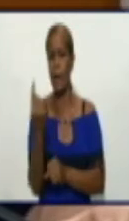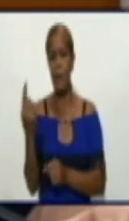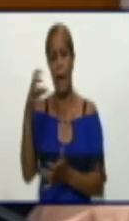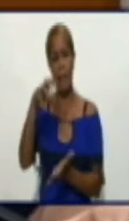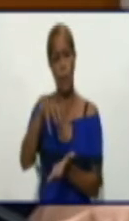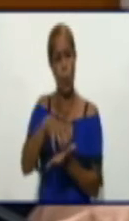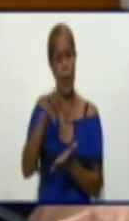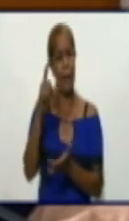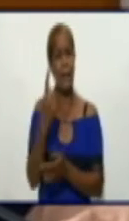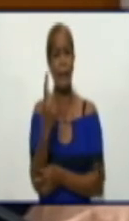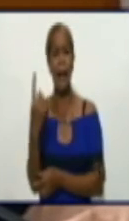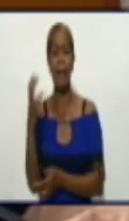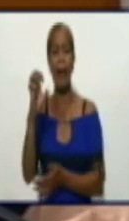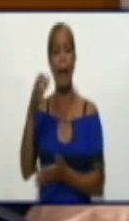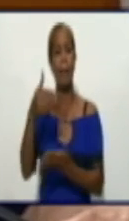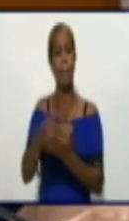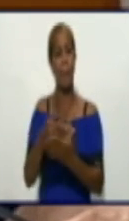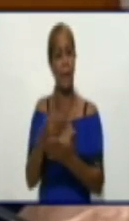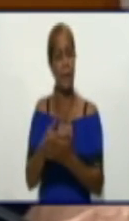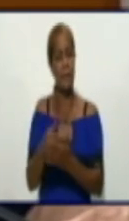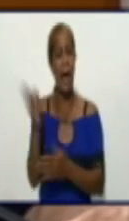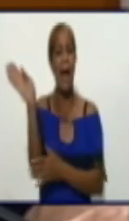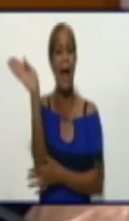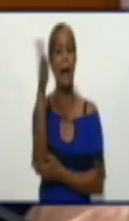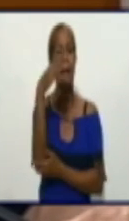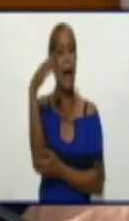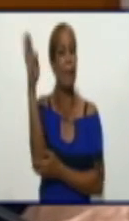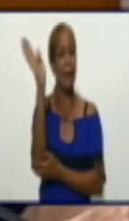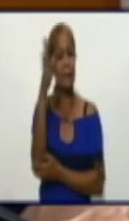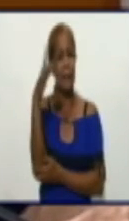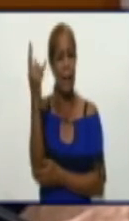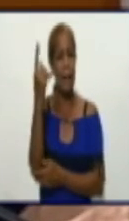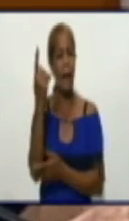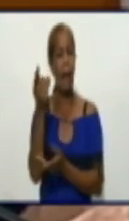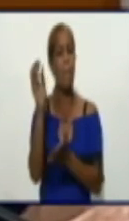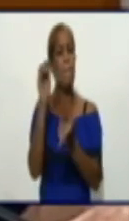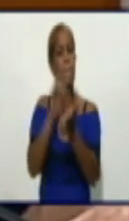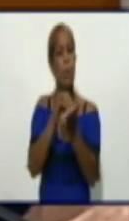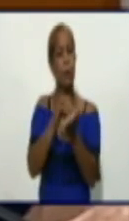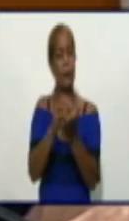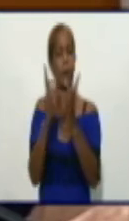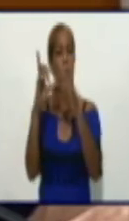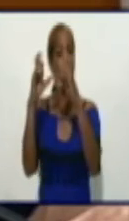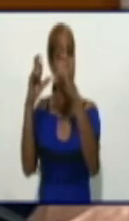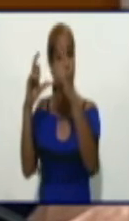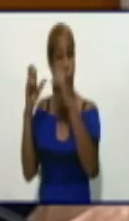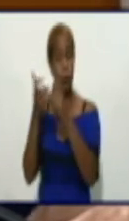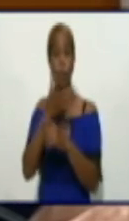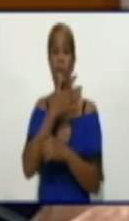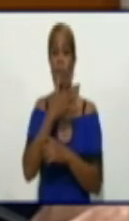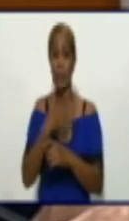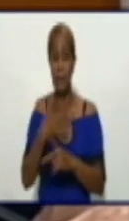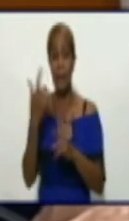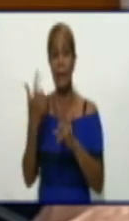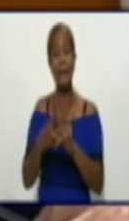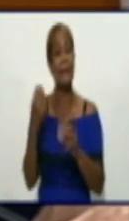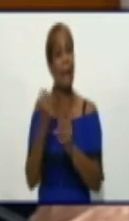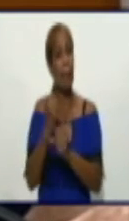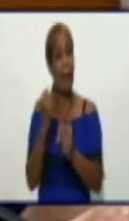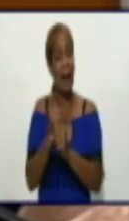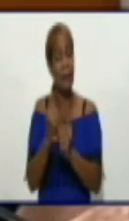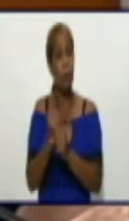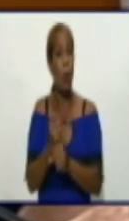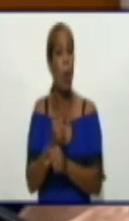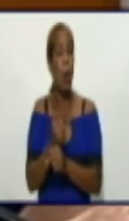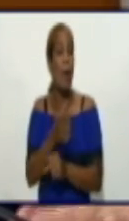y toda la propaganda, las banderas, las fotos alegóricas, y estamos también trabajando e intensificando a la Guardia Obrera en